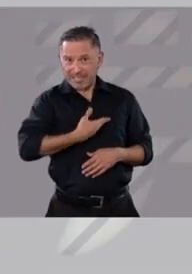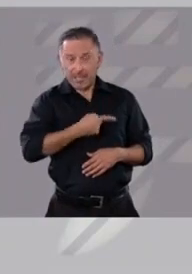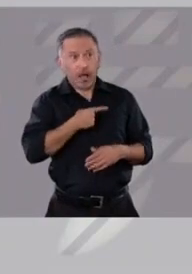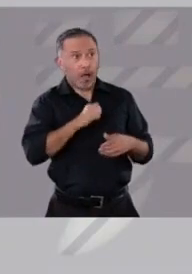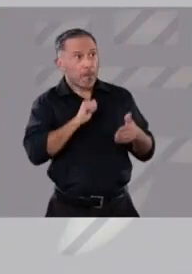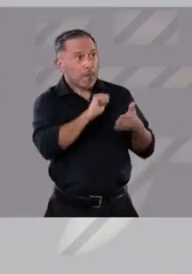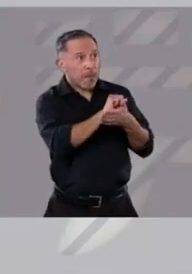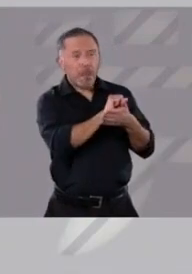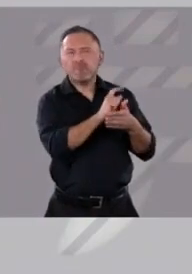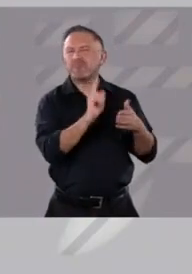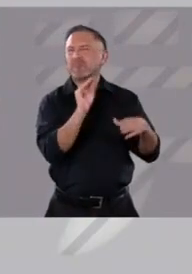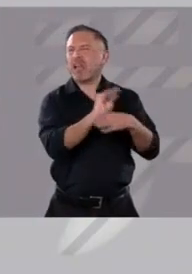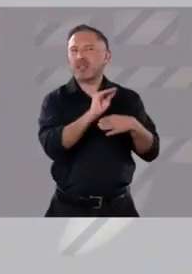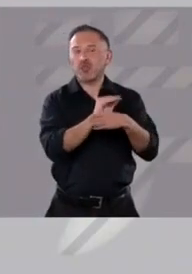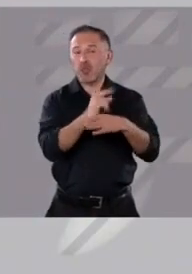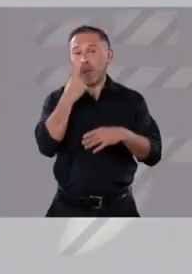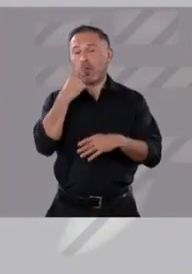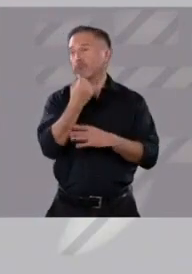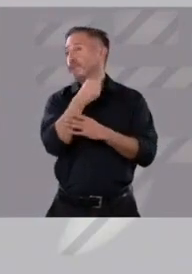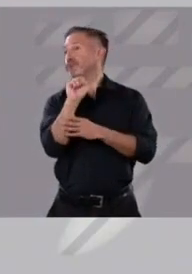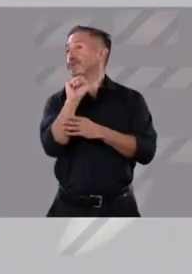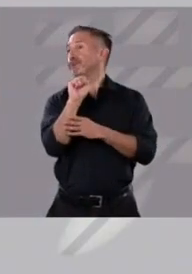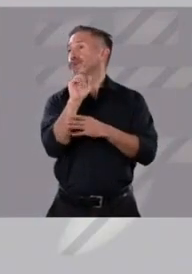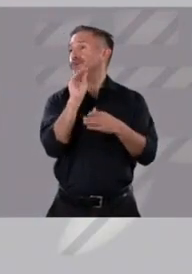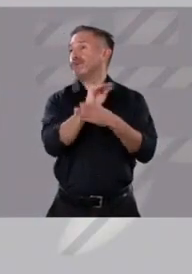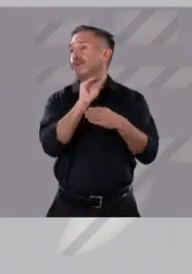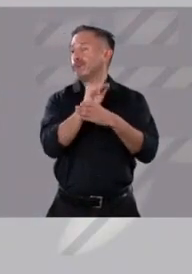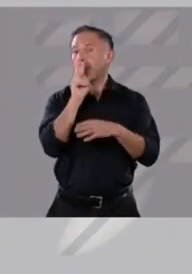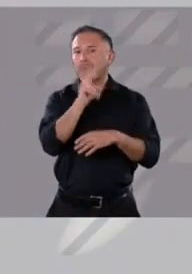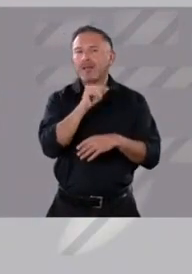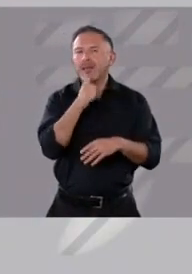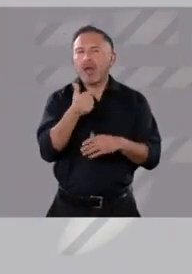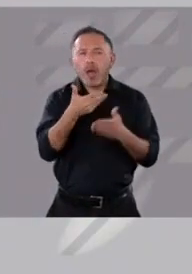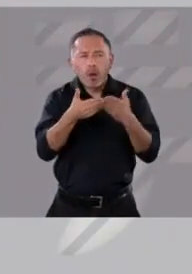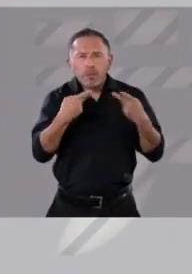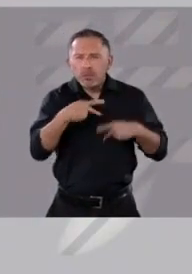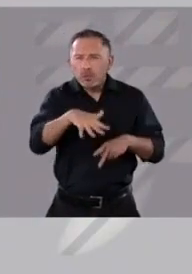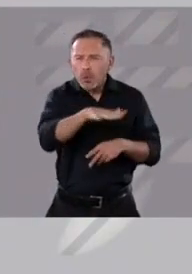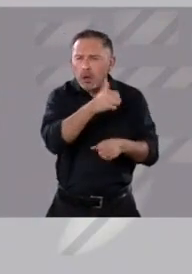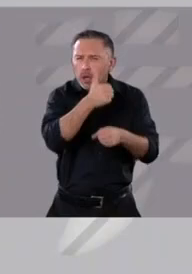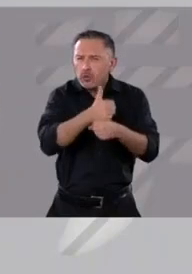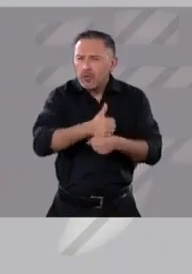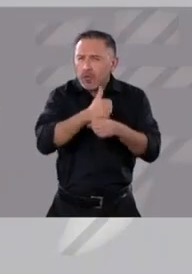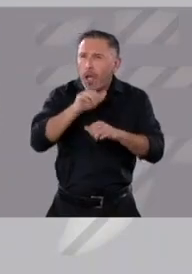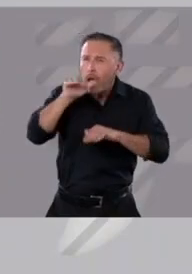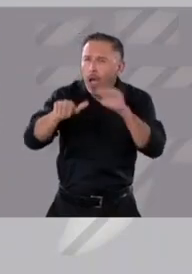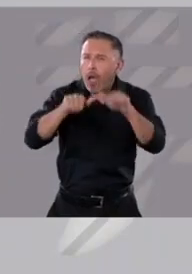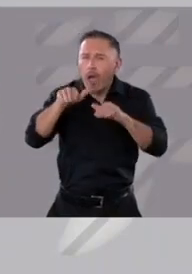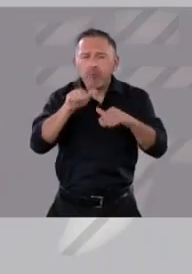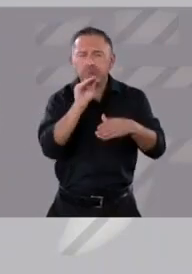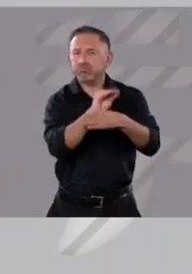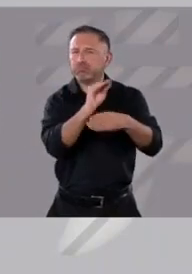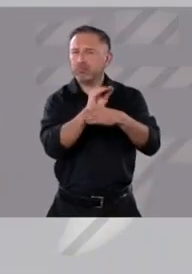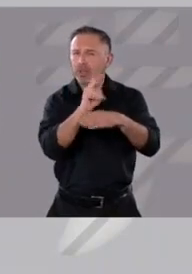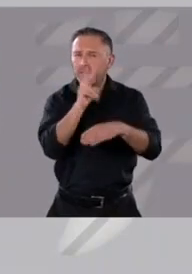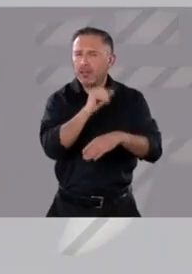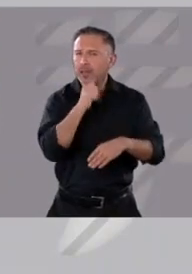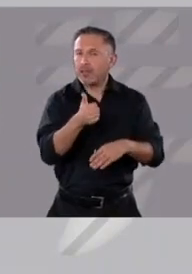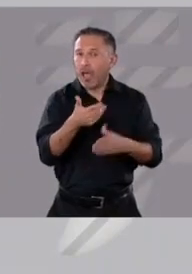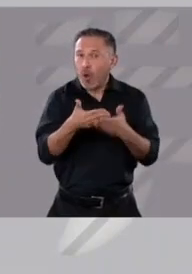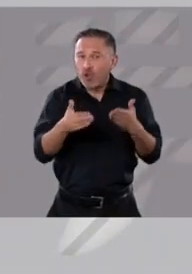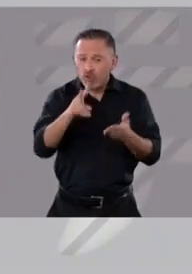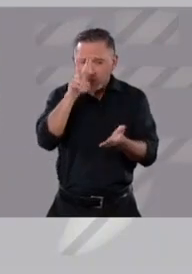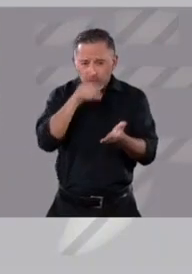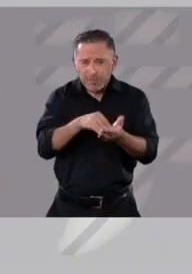atreve a voltear, pues menos voltea a ver a la gente que sufre. Esa es la realidad. Más de dos mil fosas clandestinas. Por eso